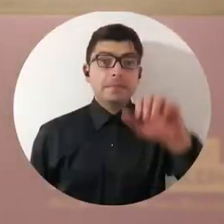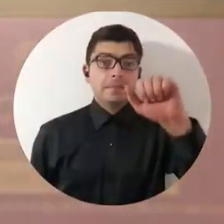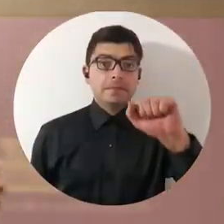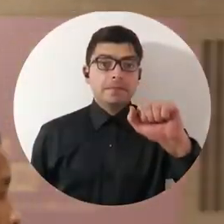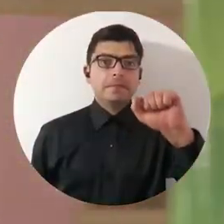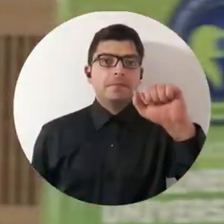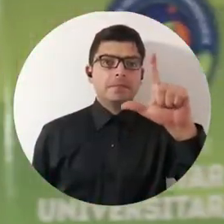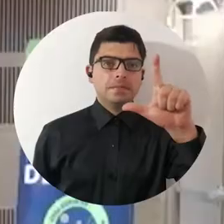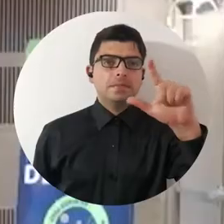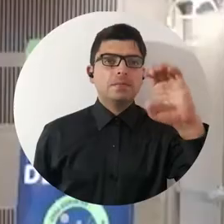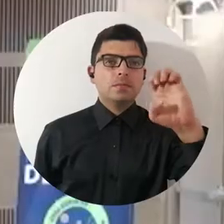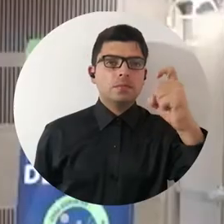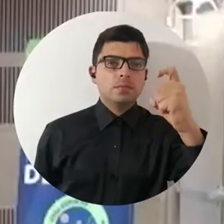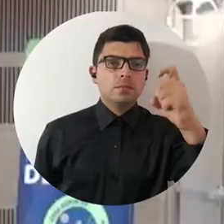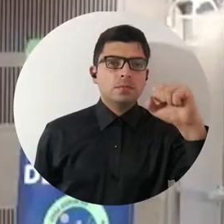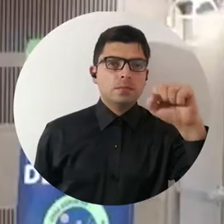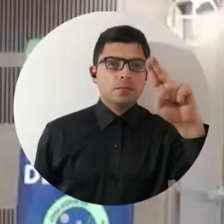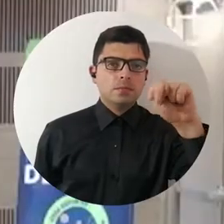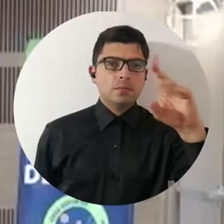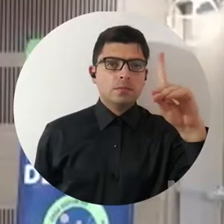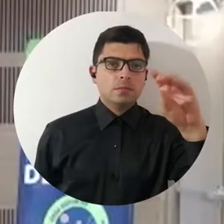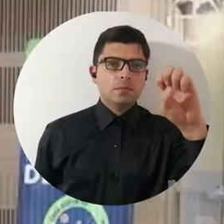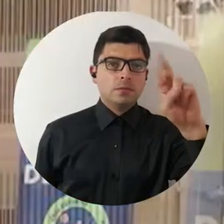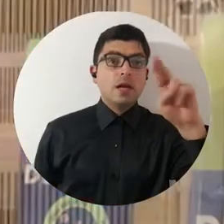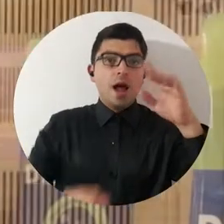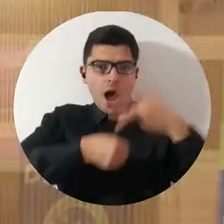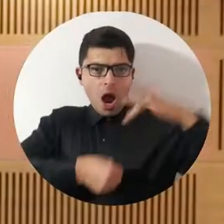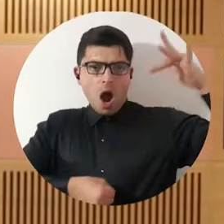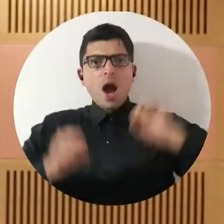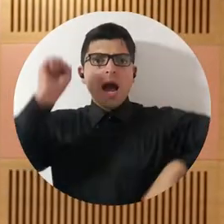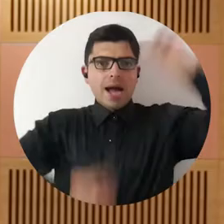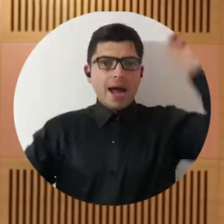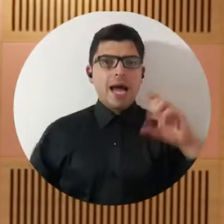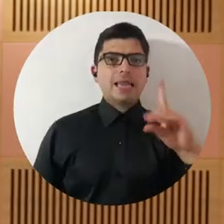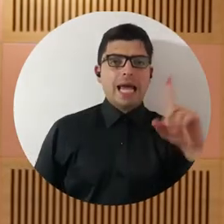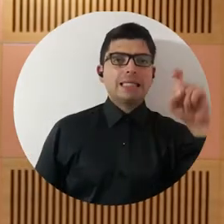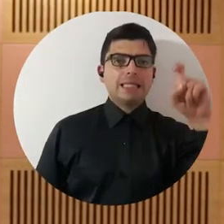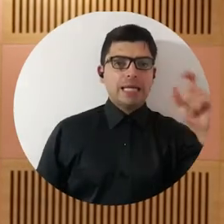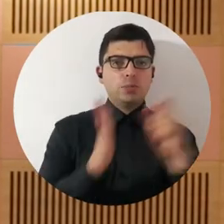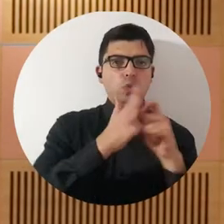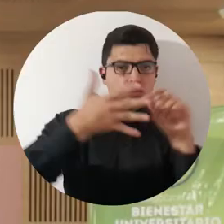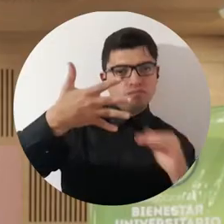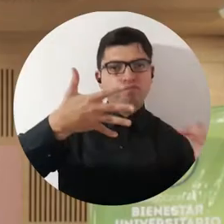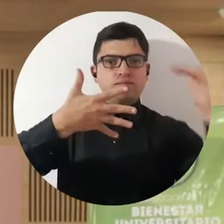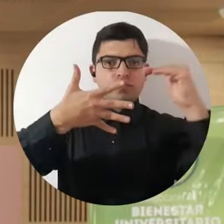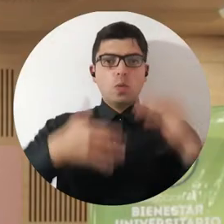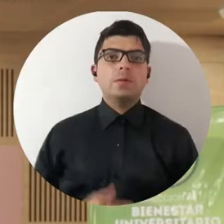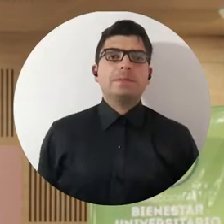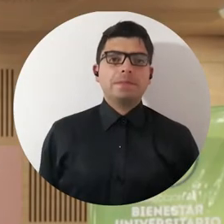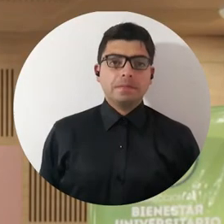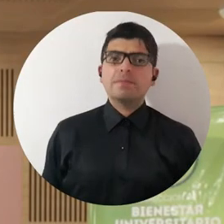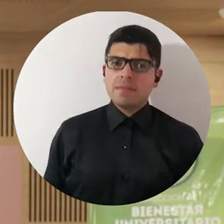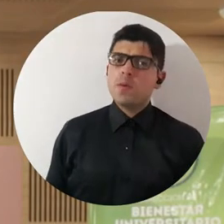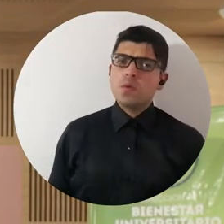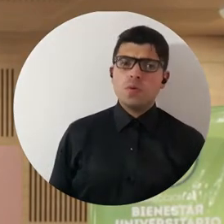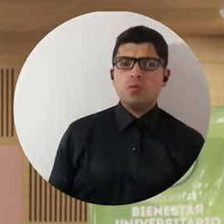Alexander Montero Sierra logró la medalla de oro tras conseguir el puntaje de 6 en la categoría de cinturones avanzados. Dejar una universidad en